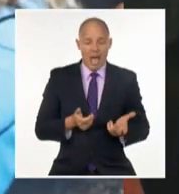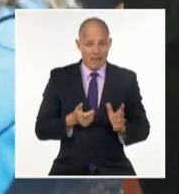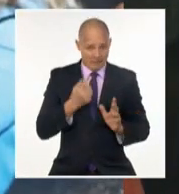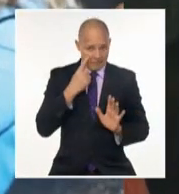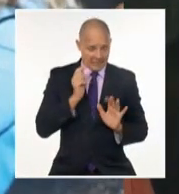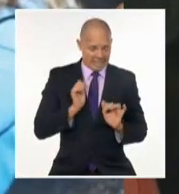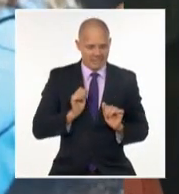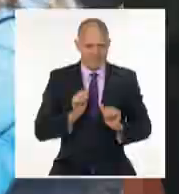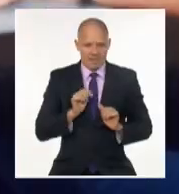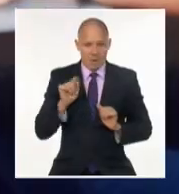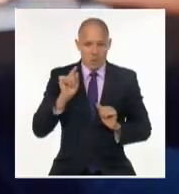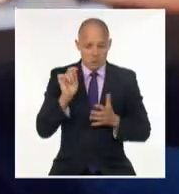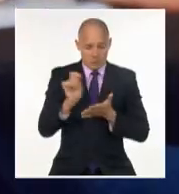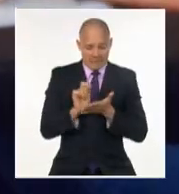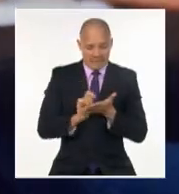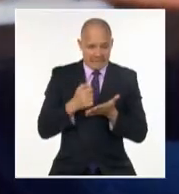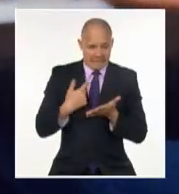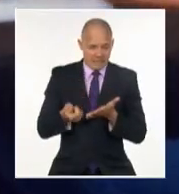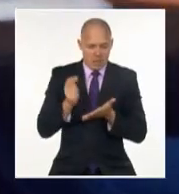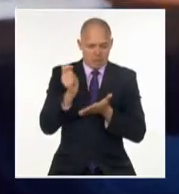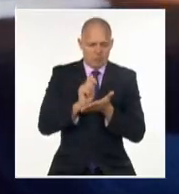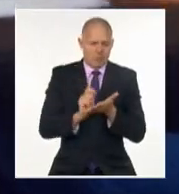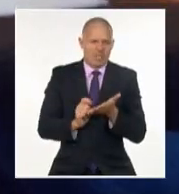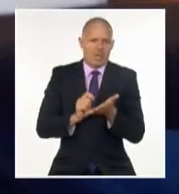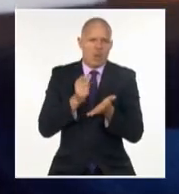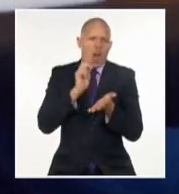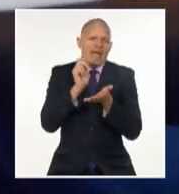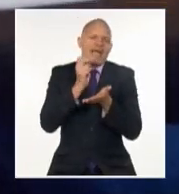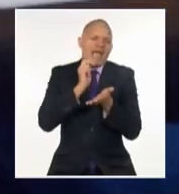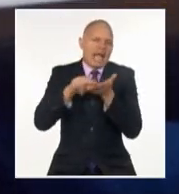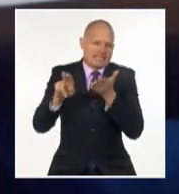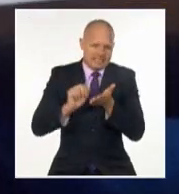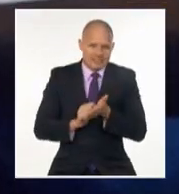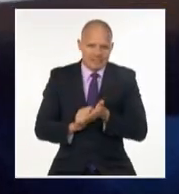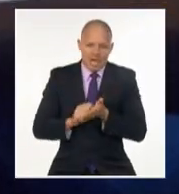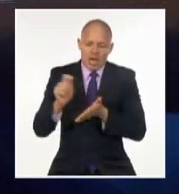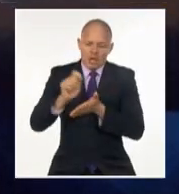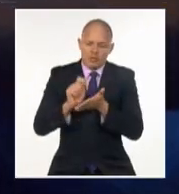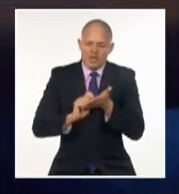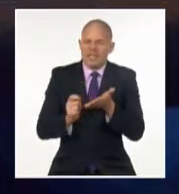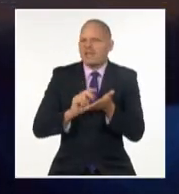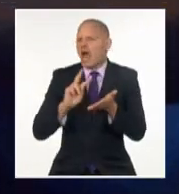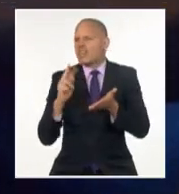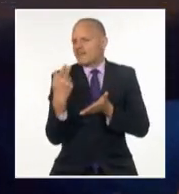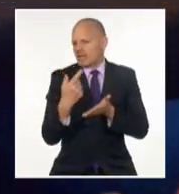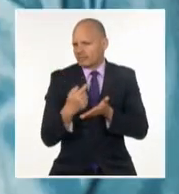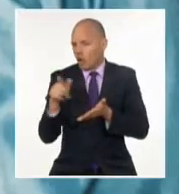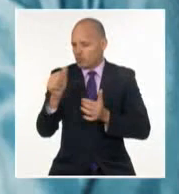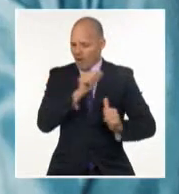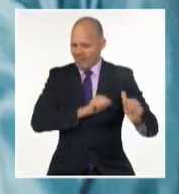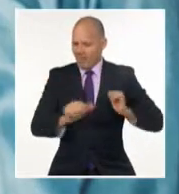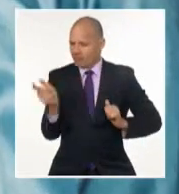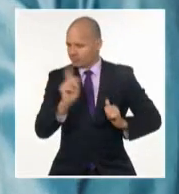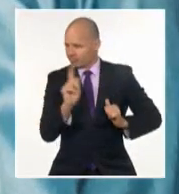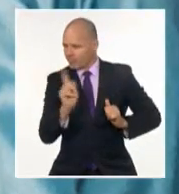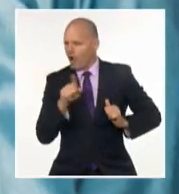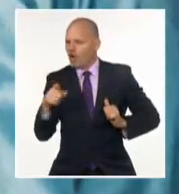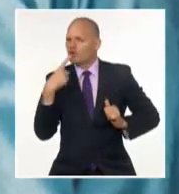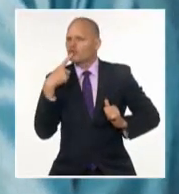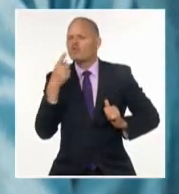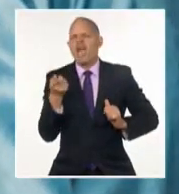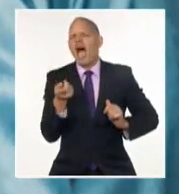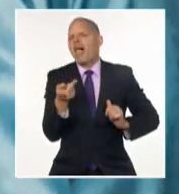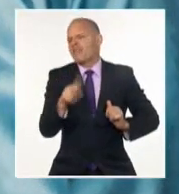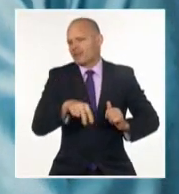donde dices todo lo contrario, que no lo quieres. En aquella entrevista que rearmamos la periodista Magda Resig y yo, en una